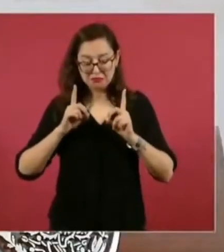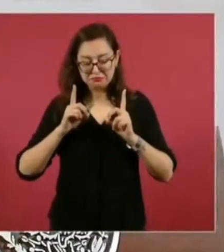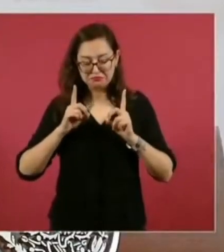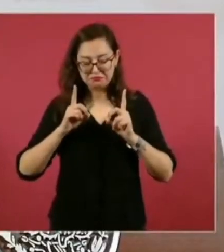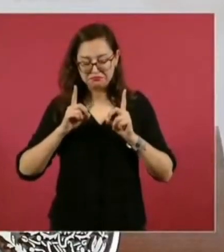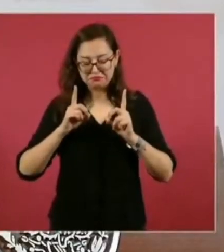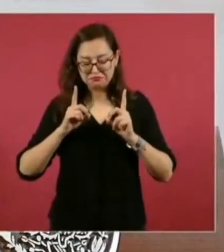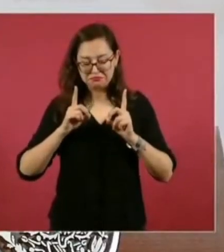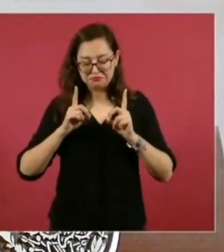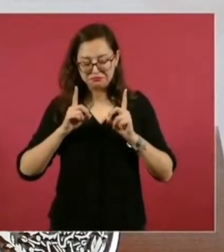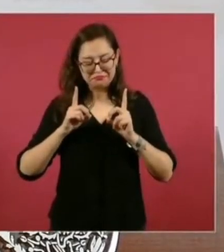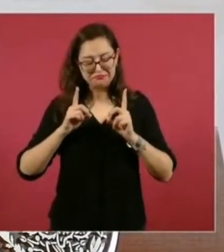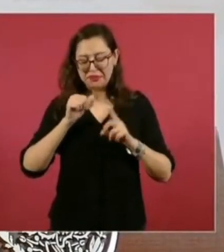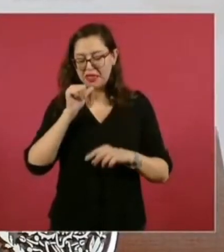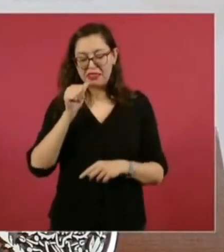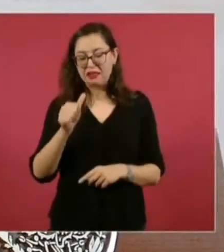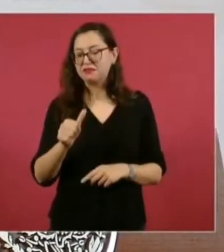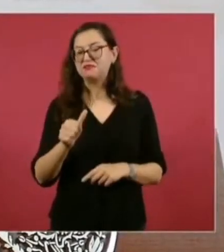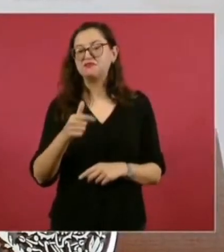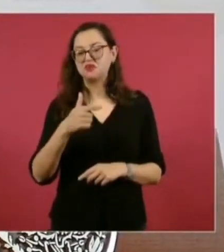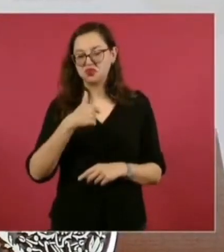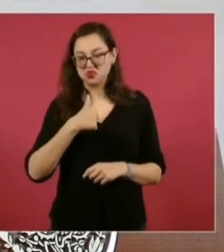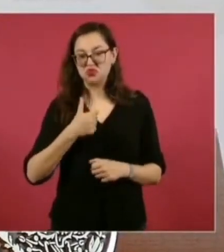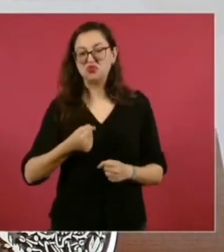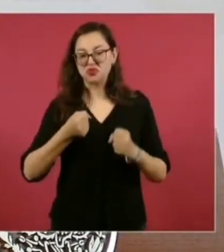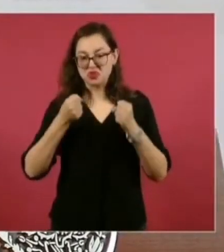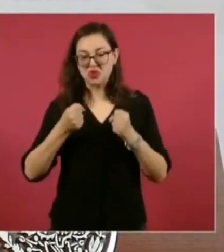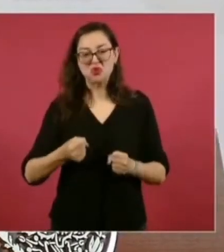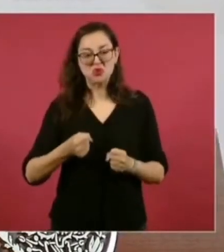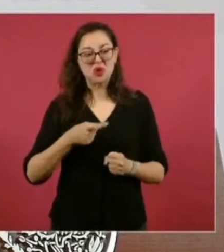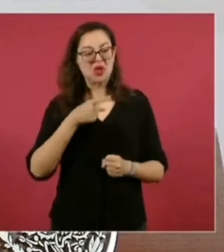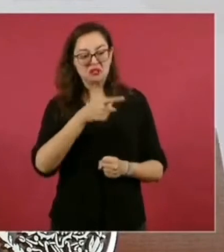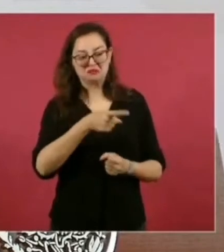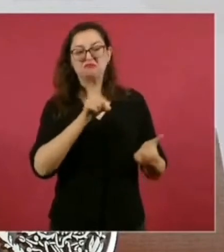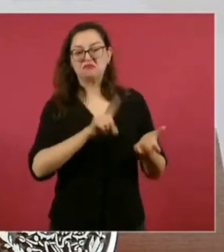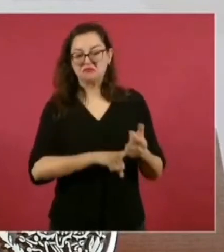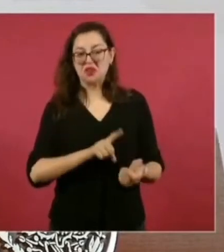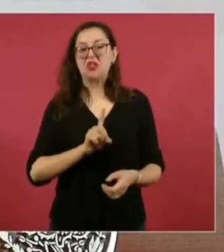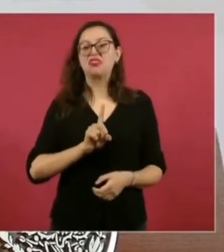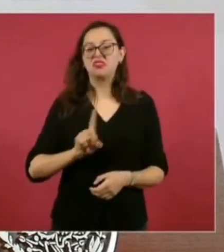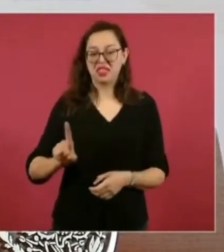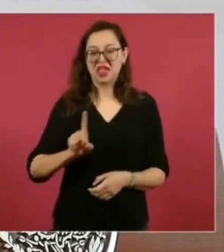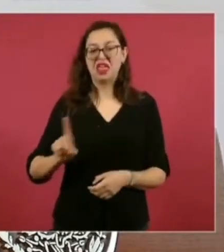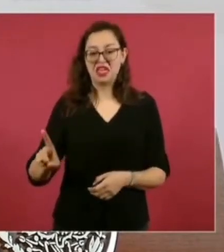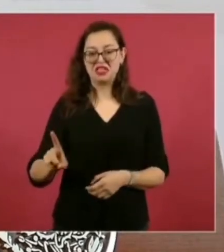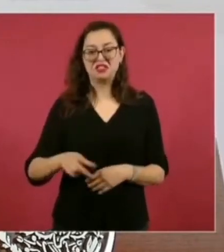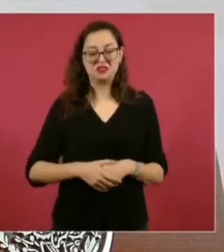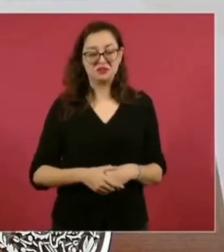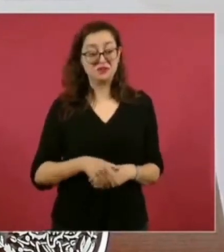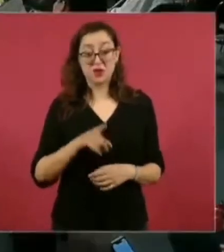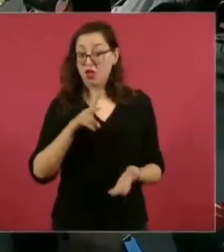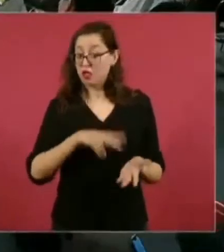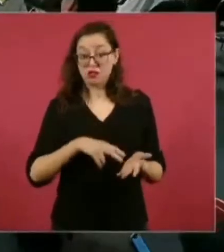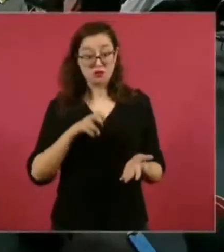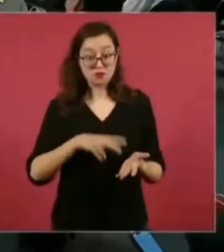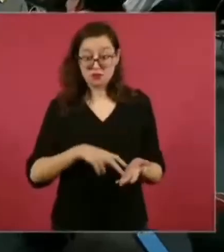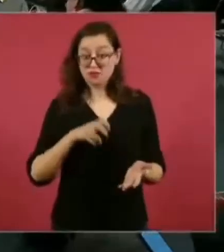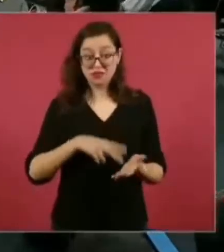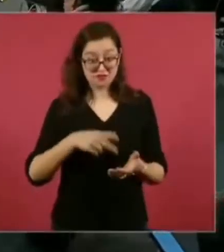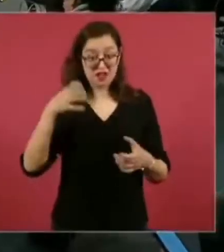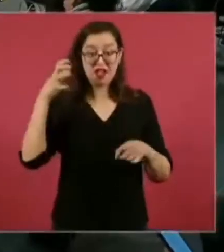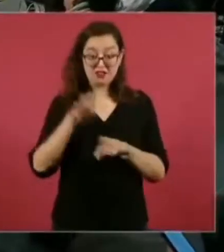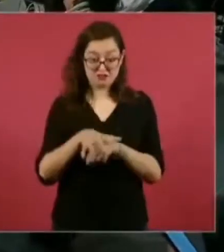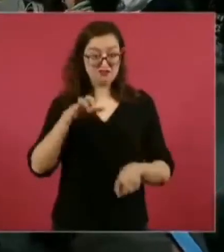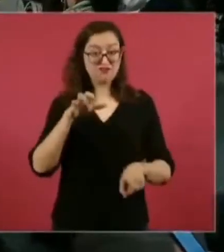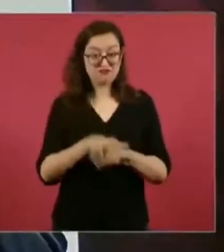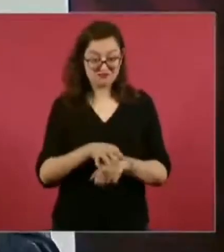es facho, el que no brinque es facho, el que no brinque